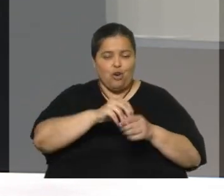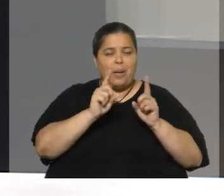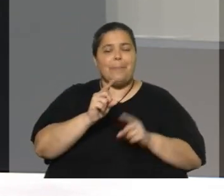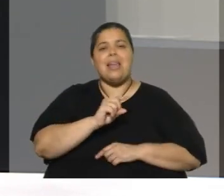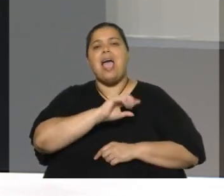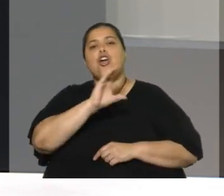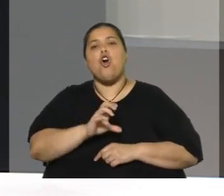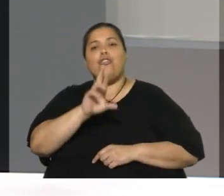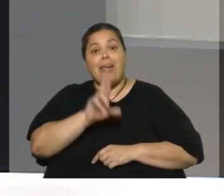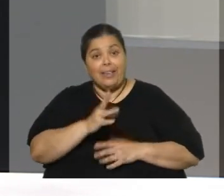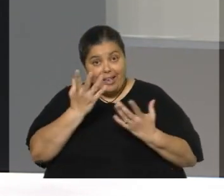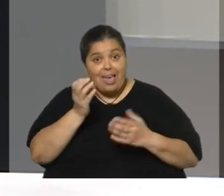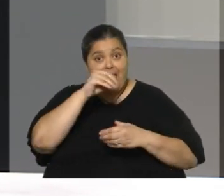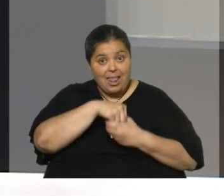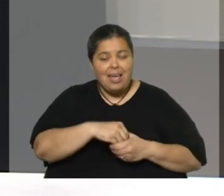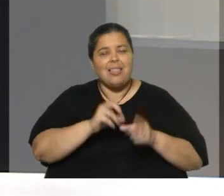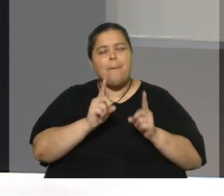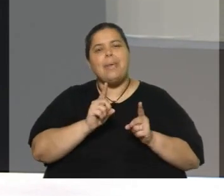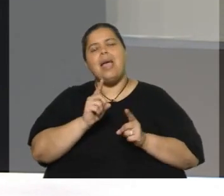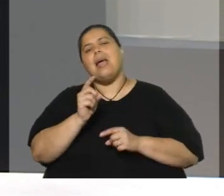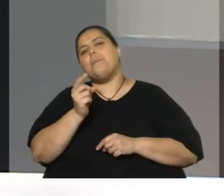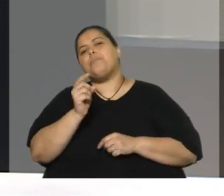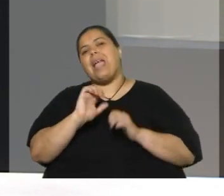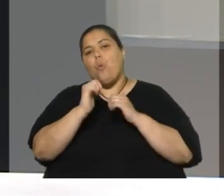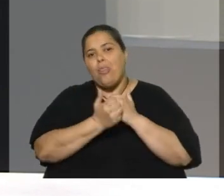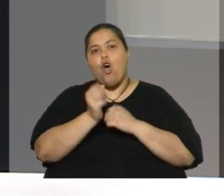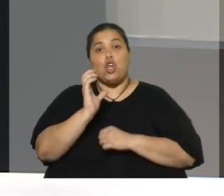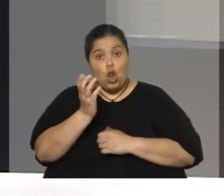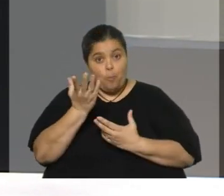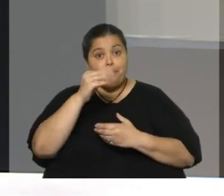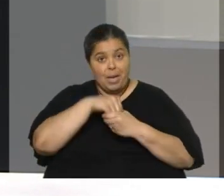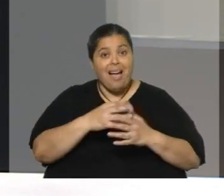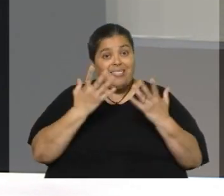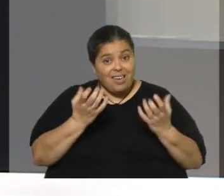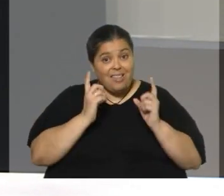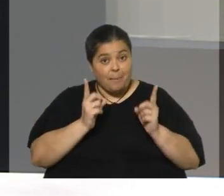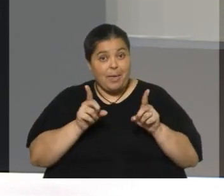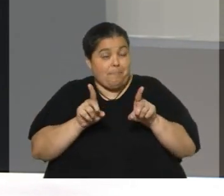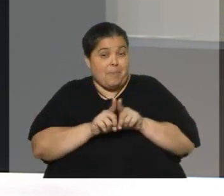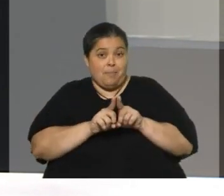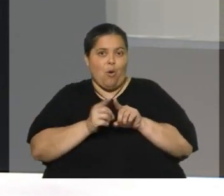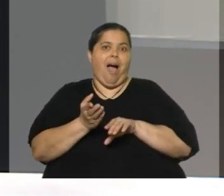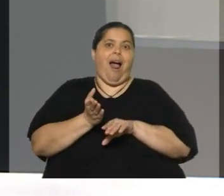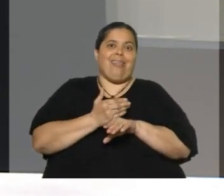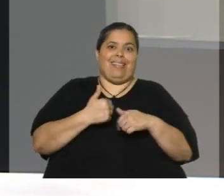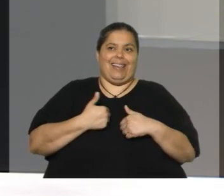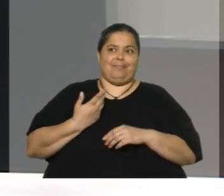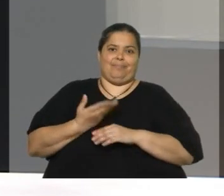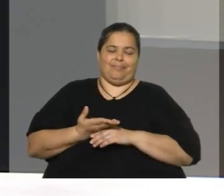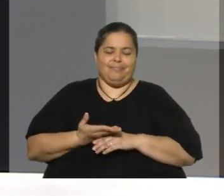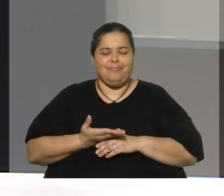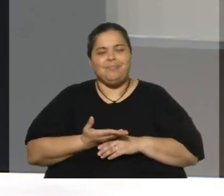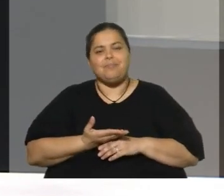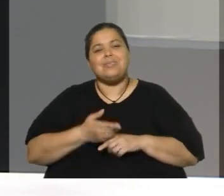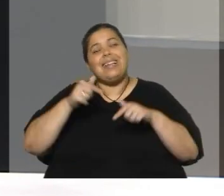Ecuador, Colombia, ya pidieron la admisión que Uruguay va a pedir el 1 de diciembre, según el Presidente de la República. Es un acuerdo moderno, es un